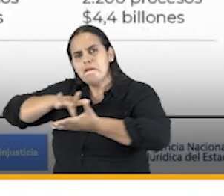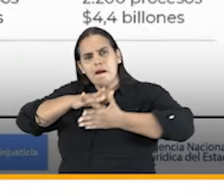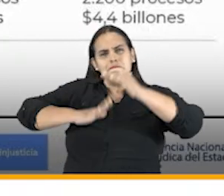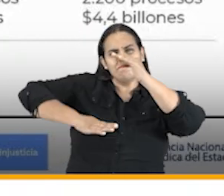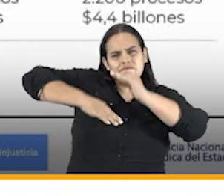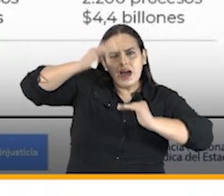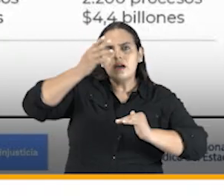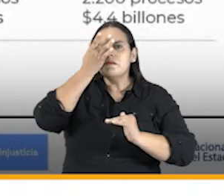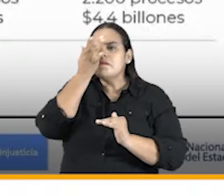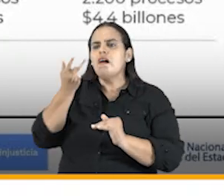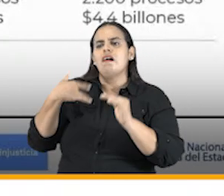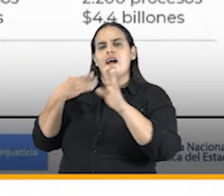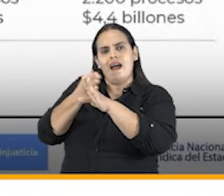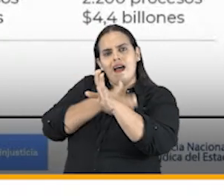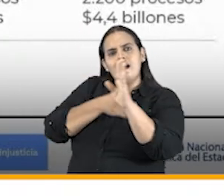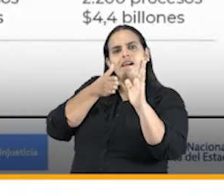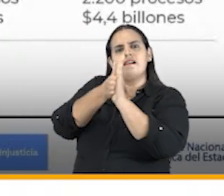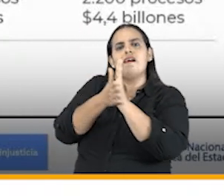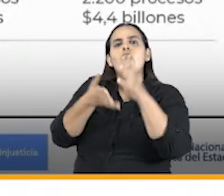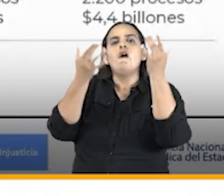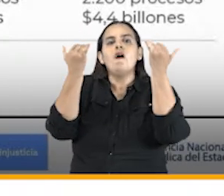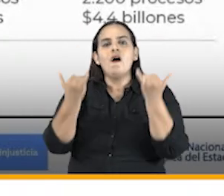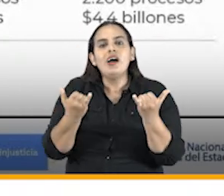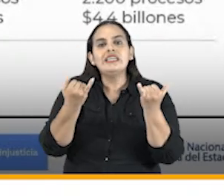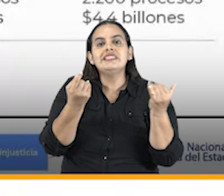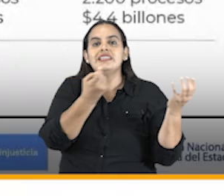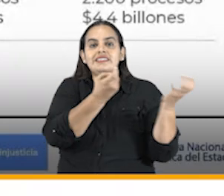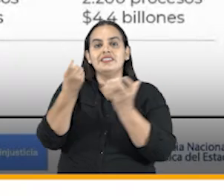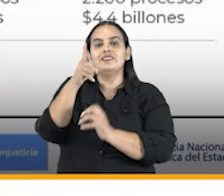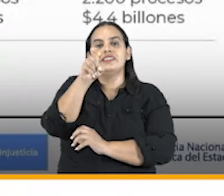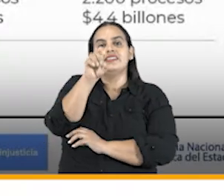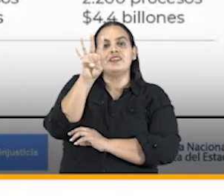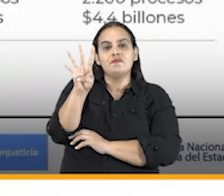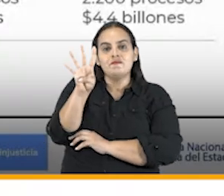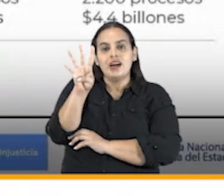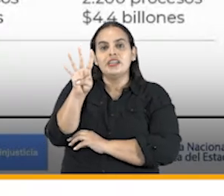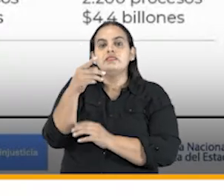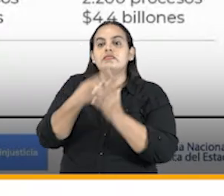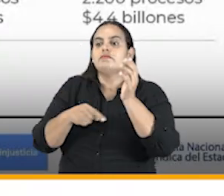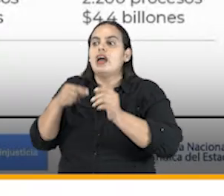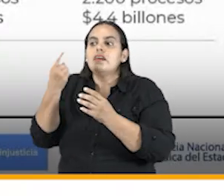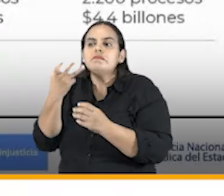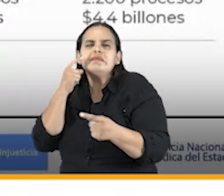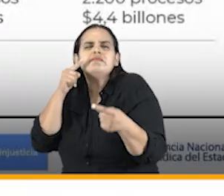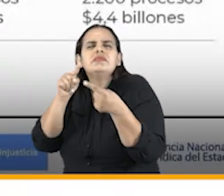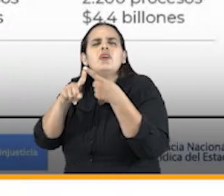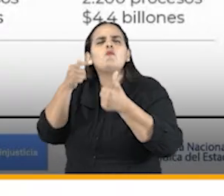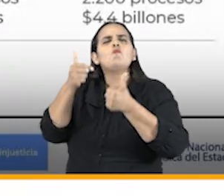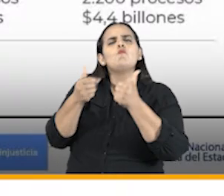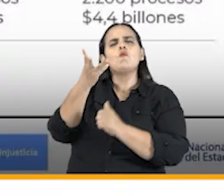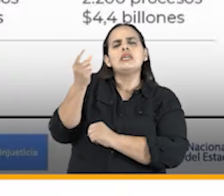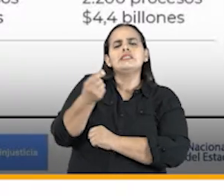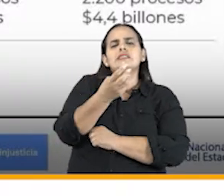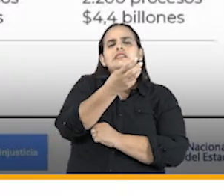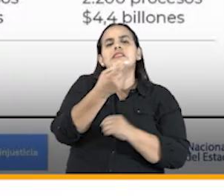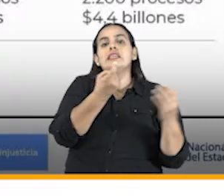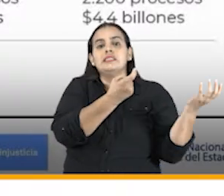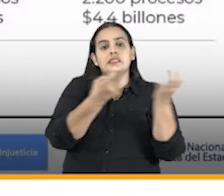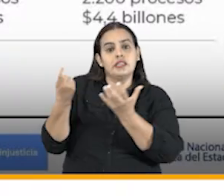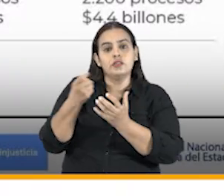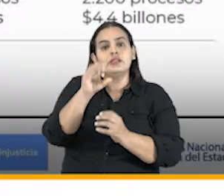mencionaba, hoy llegan a 664, cuyas pretensiones son 262 billones